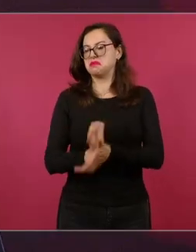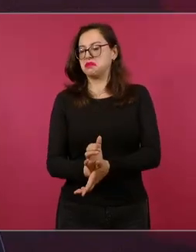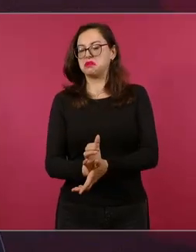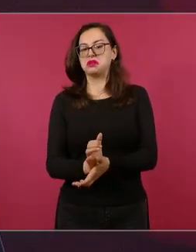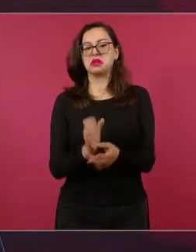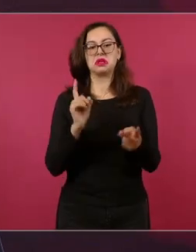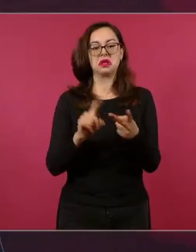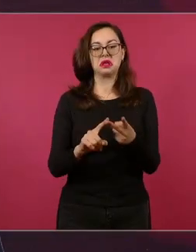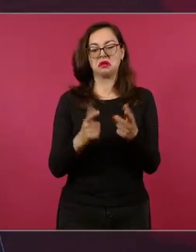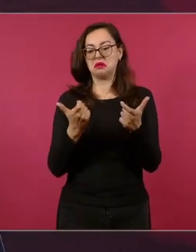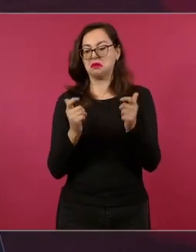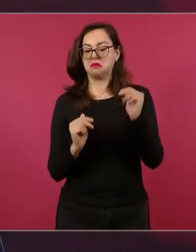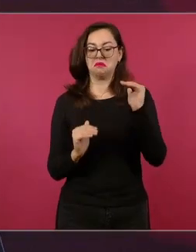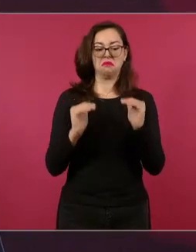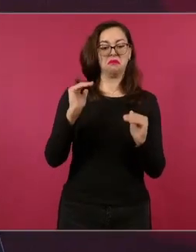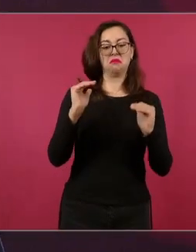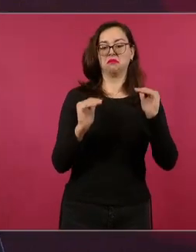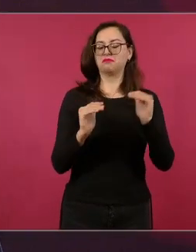nuestro país